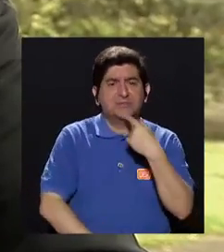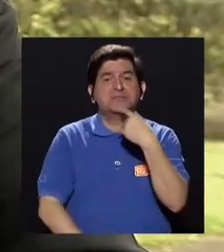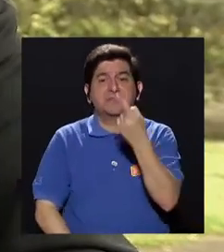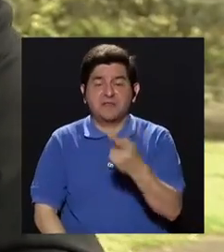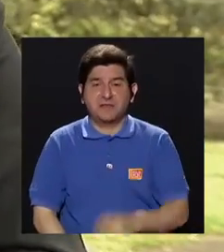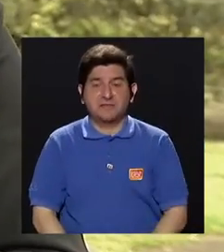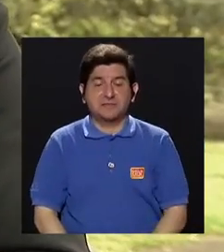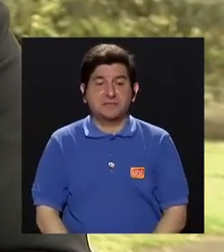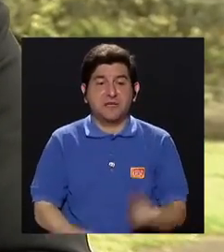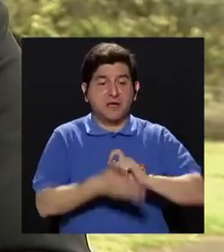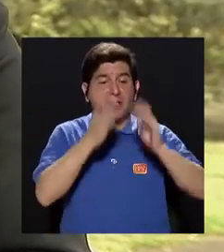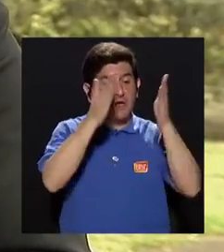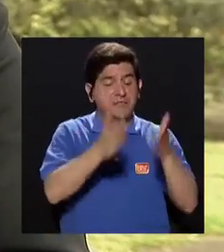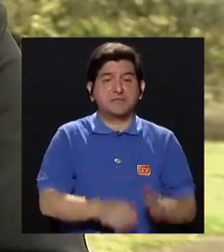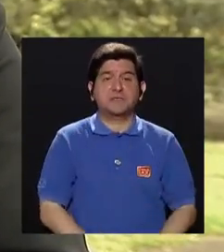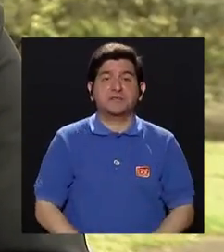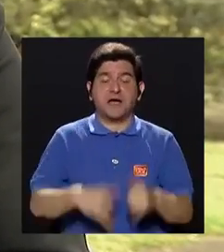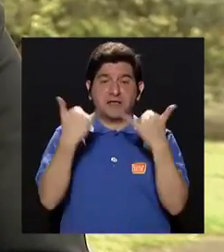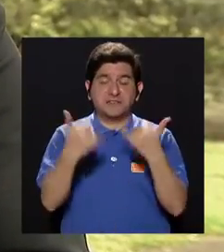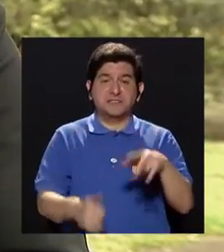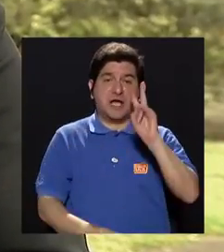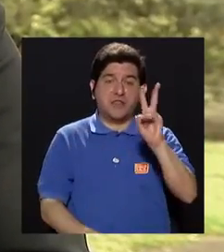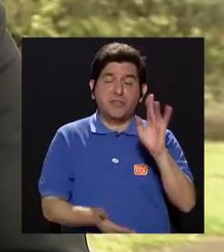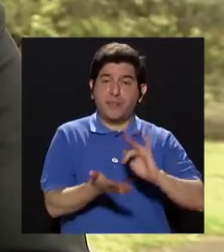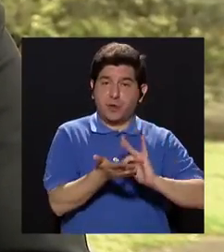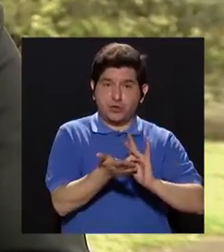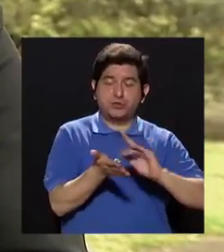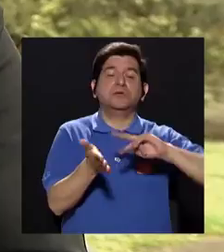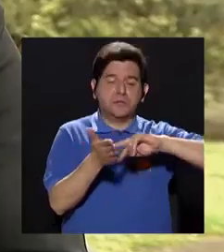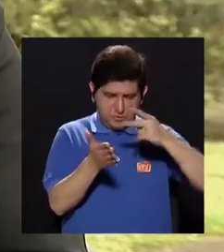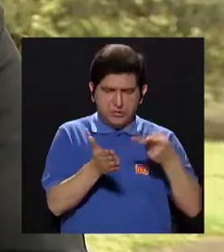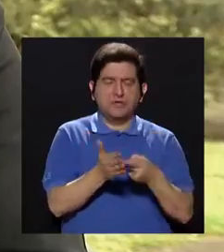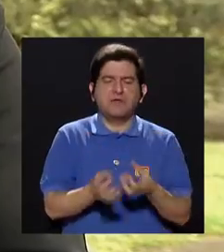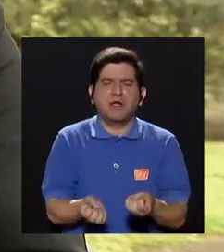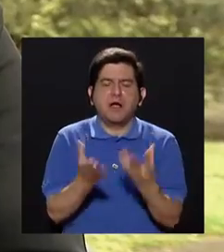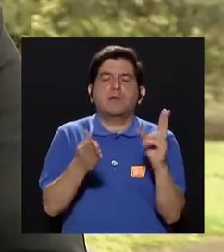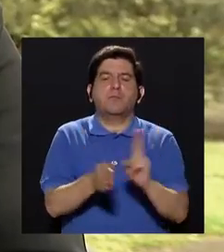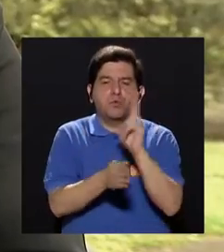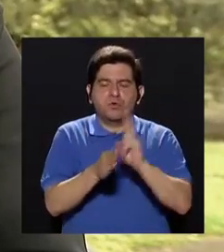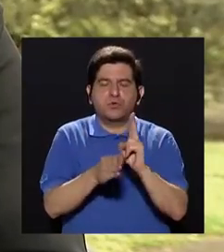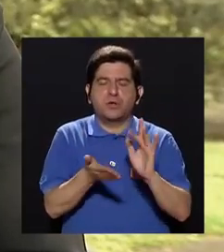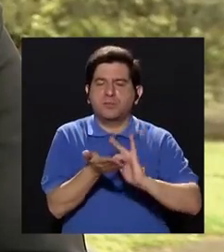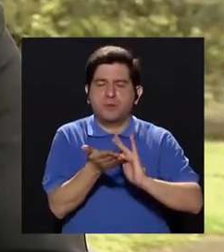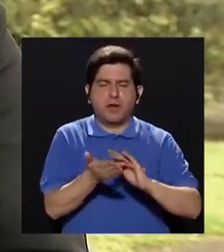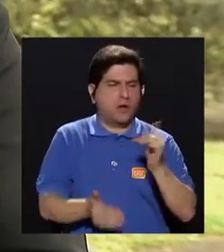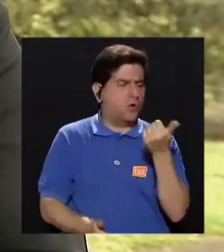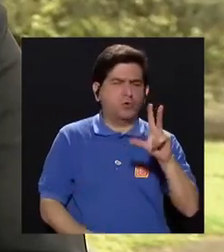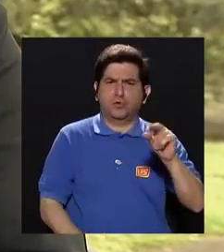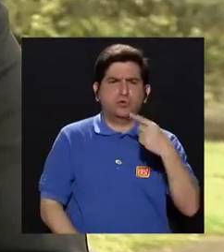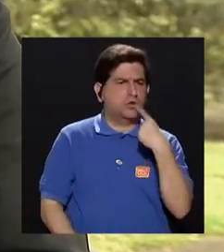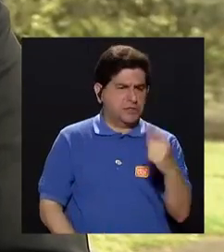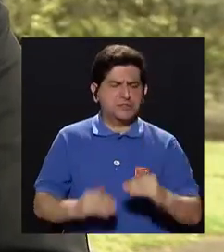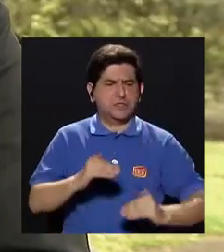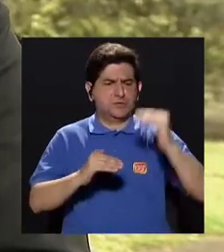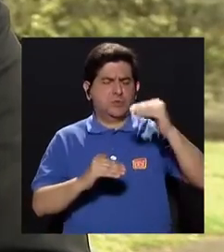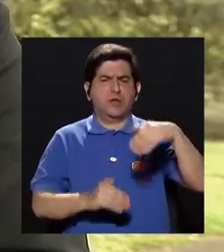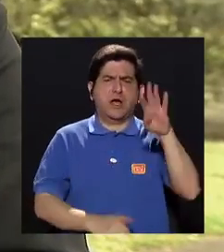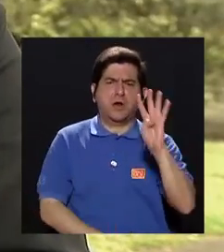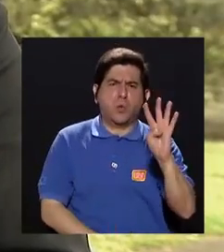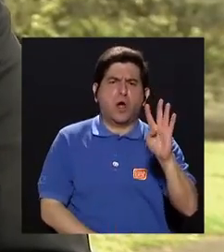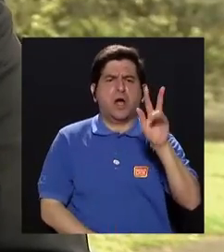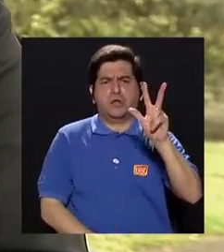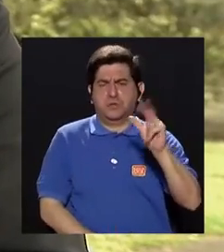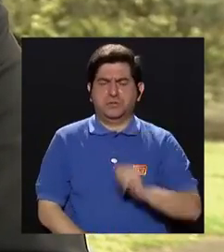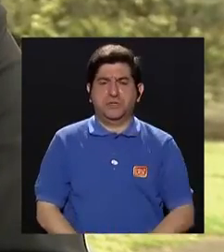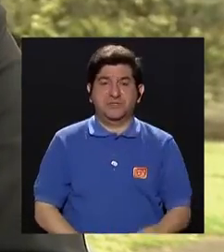¿verdad? Entonces, se dice, hay autores que consideran que tomar ya dos medicamentos es polimedicado. Otros no, otros dicen que más, una